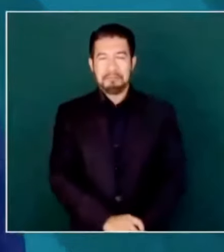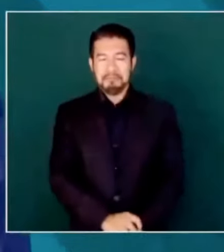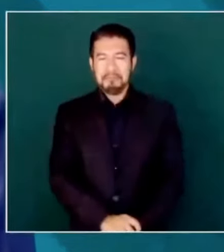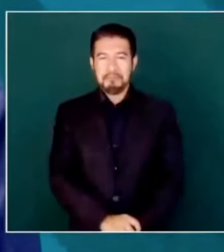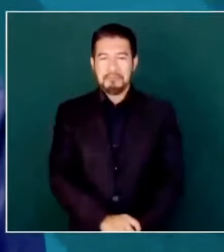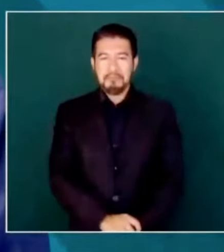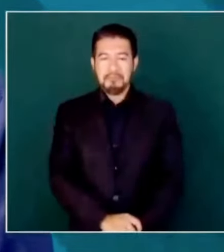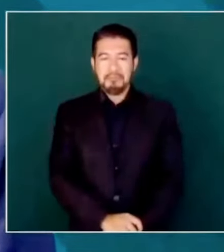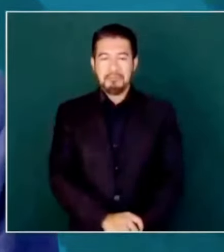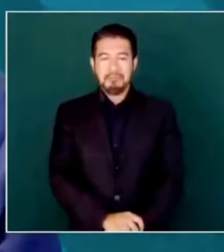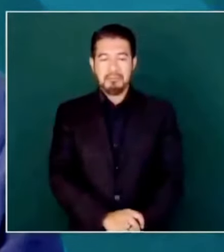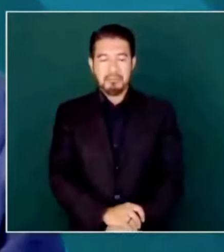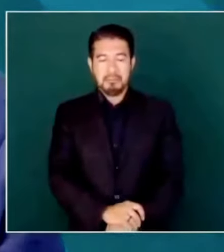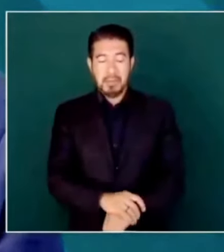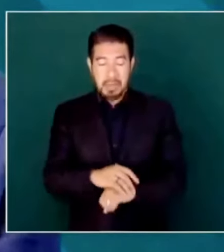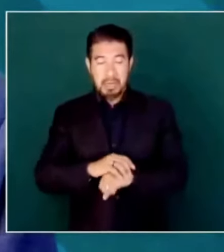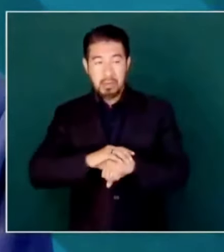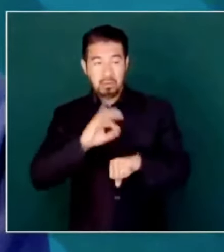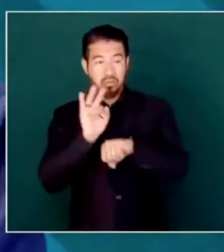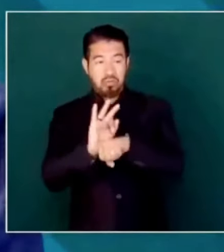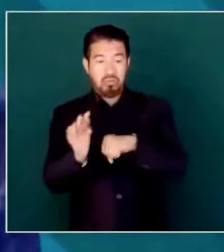¿Quién nos defiende? El pueblo.